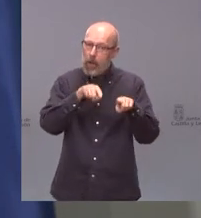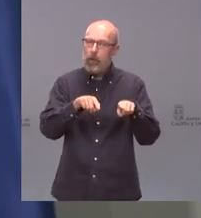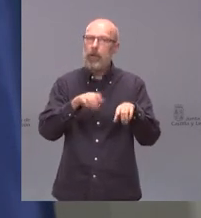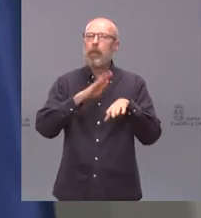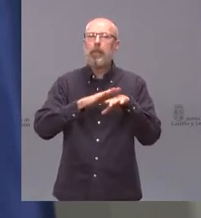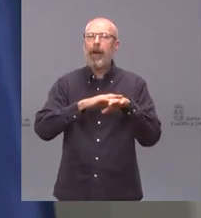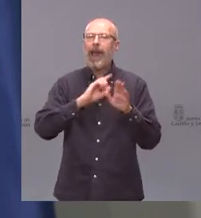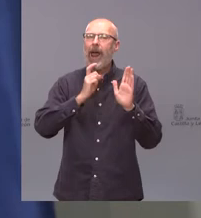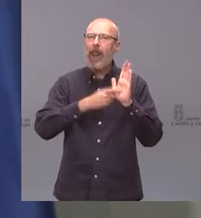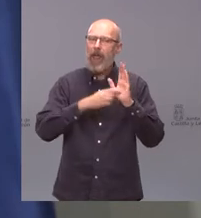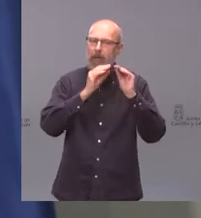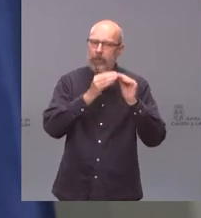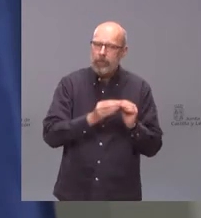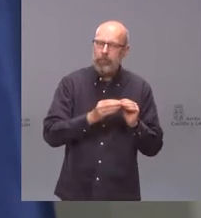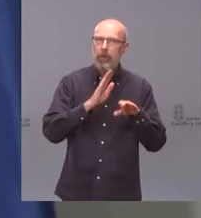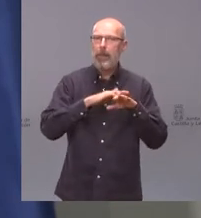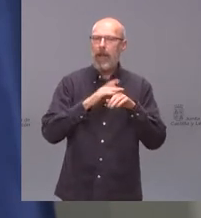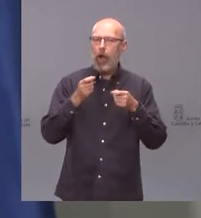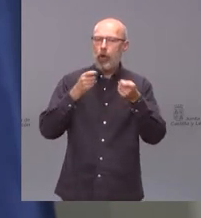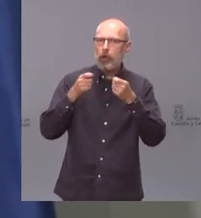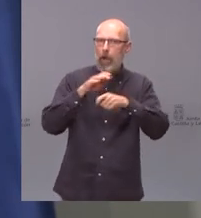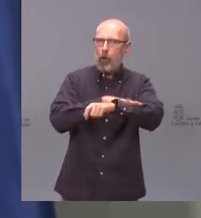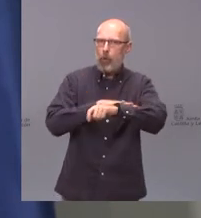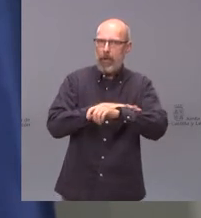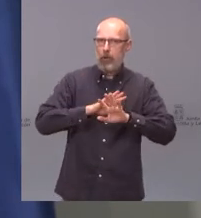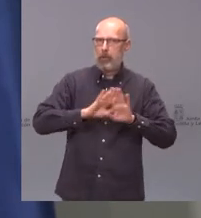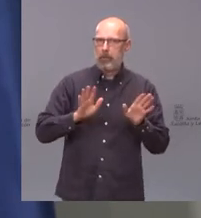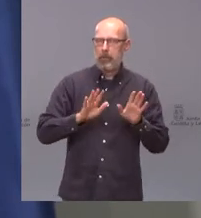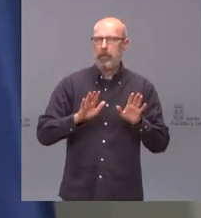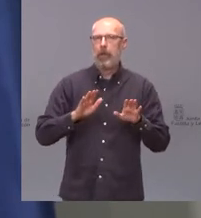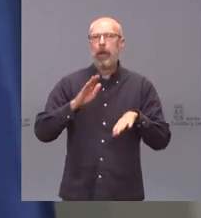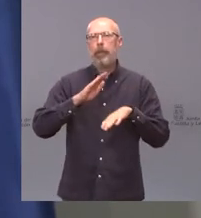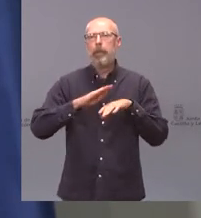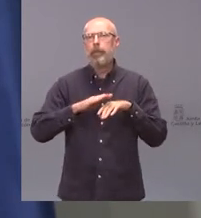legislar y para controlar al gobierno pero no para ser